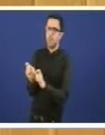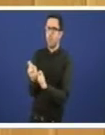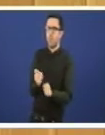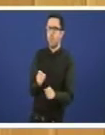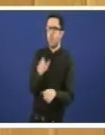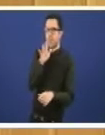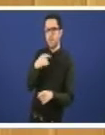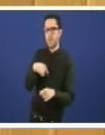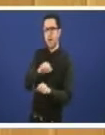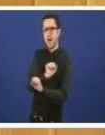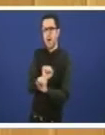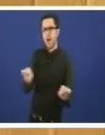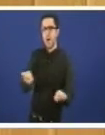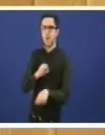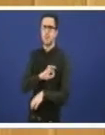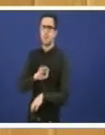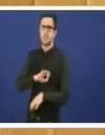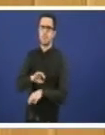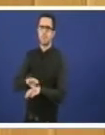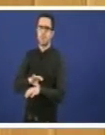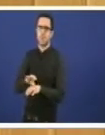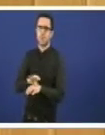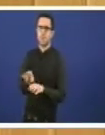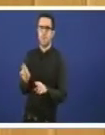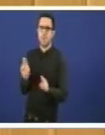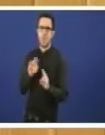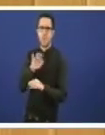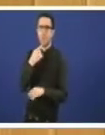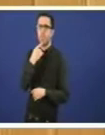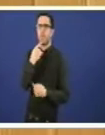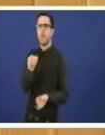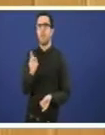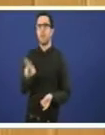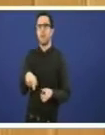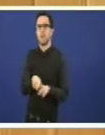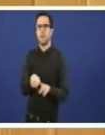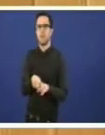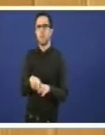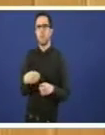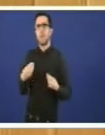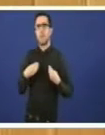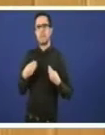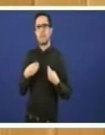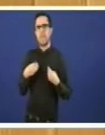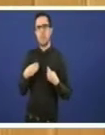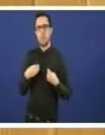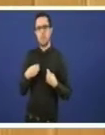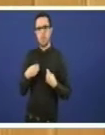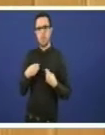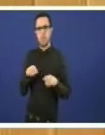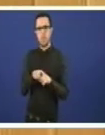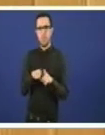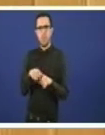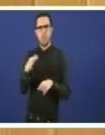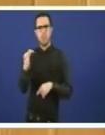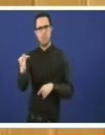empeñado en intentar facernos ver que era inocuo desde o punto de vista tanto ambiental como da saúde pública, existen